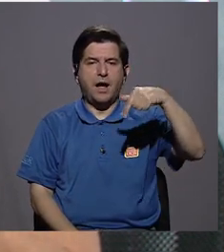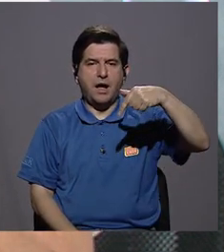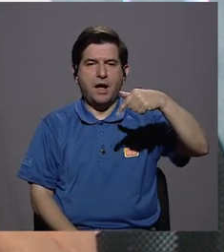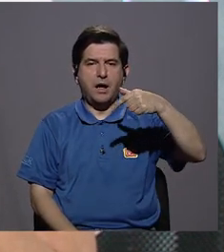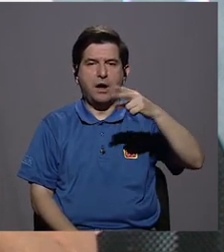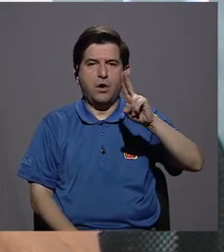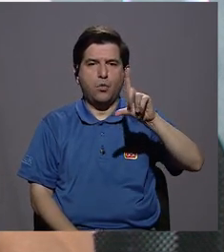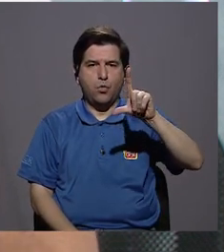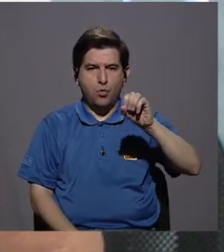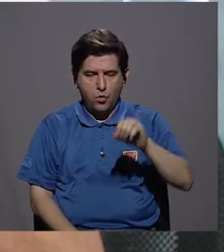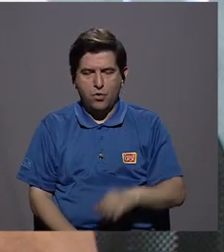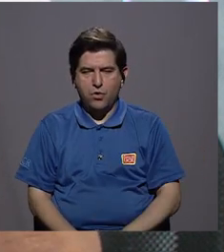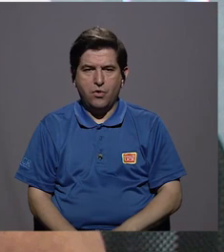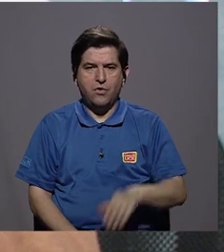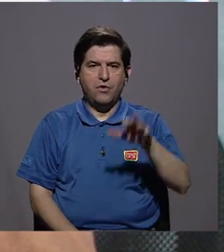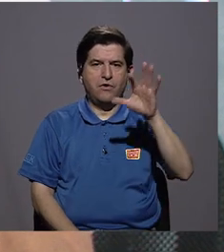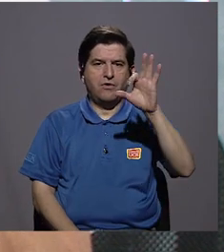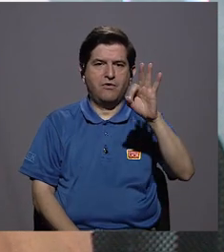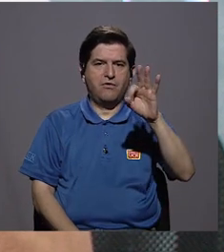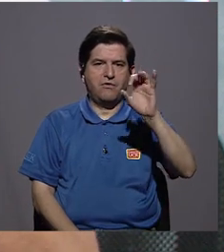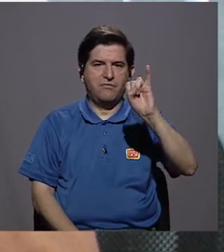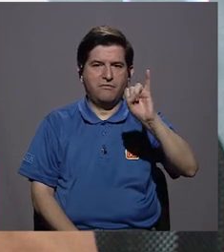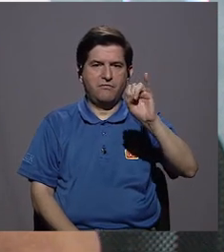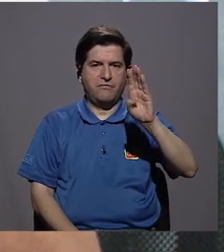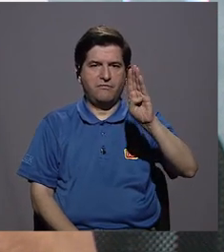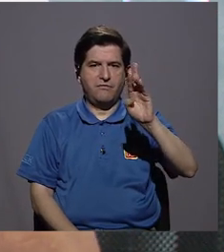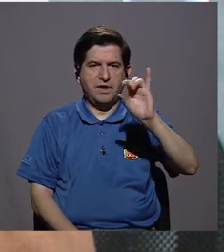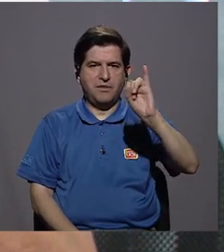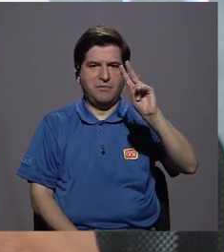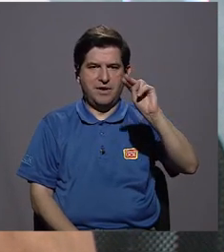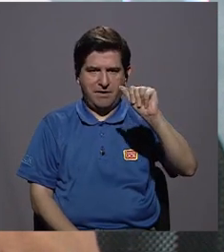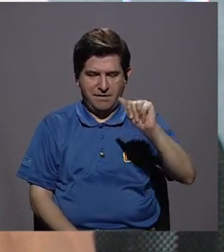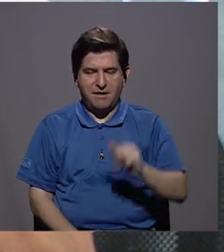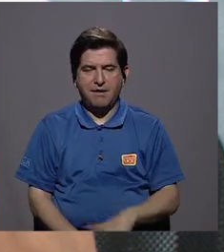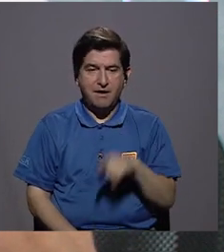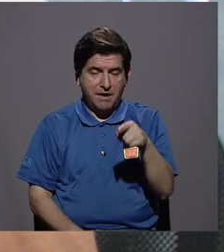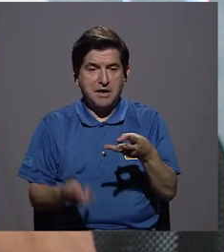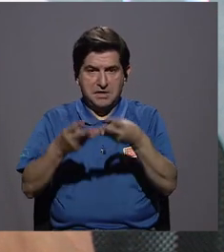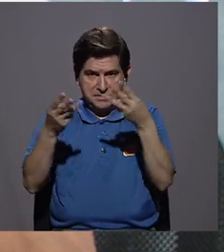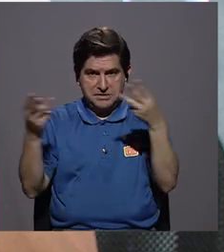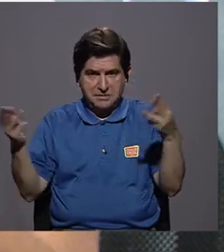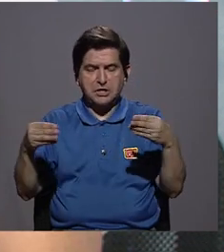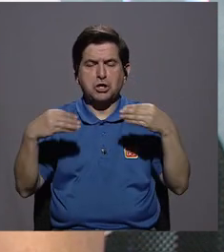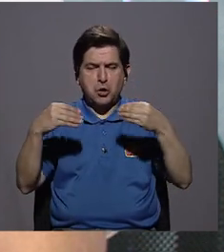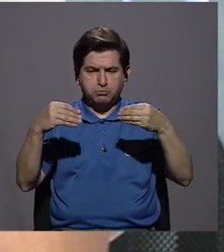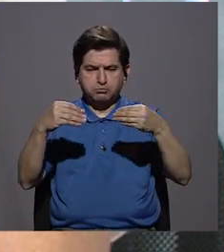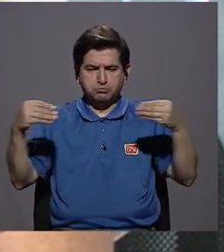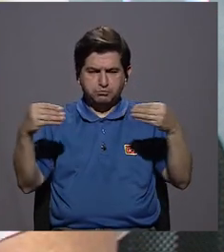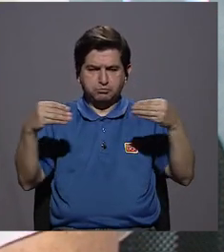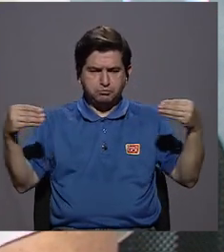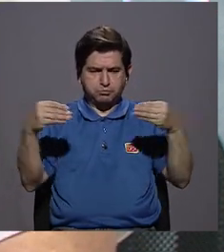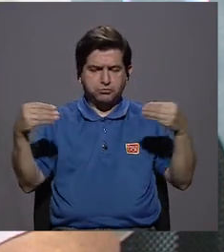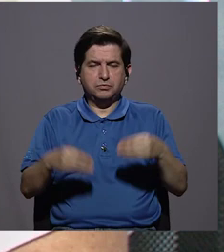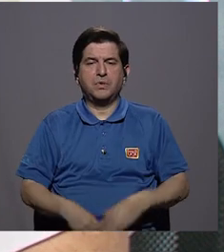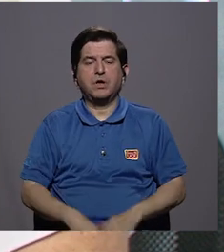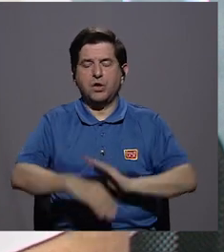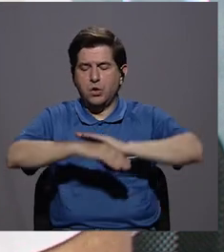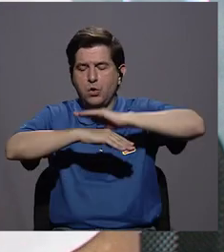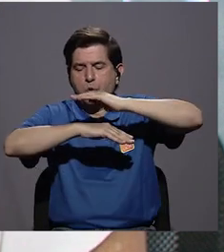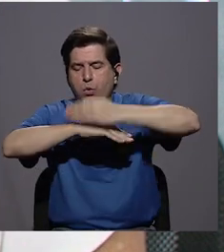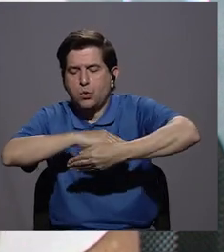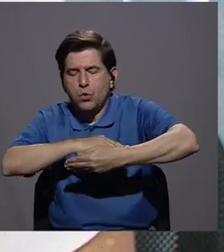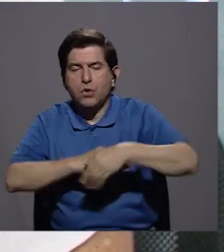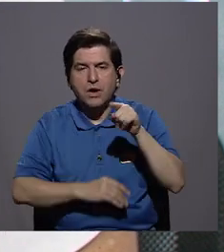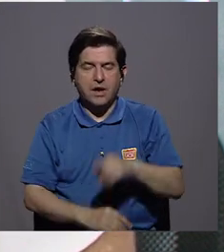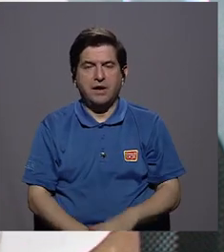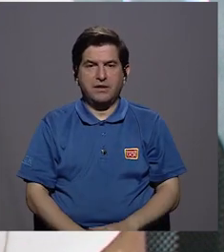un material que se saca y es un material blanquito que es muy elástico y que se coloca sobre la herida y